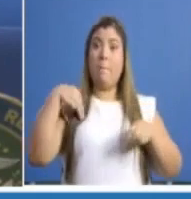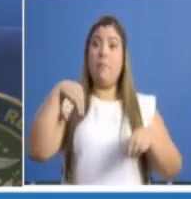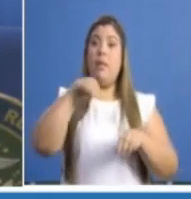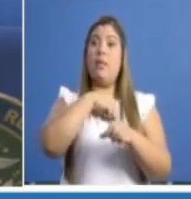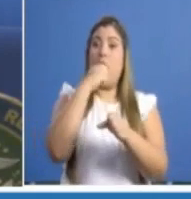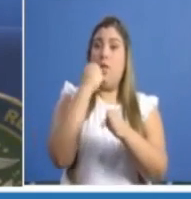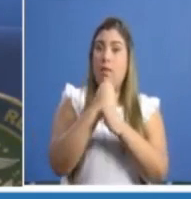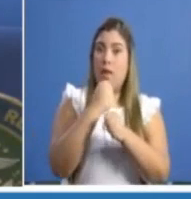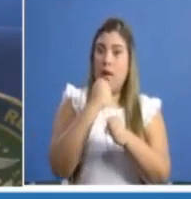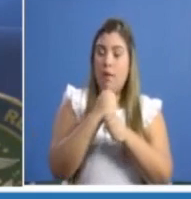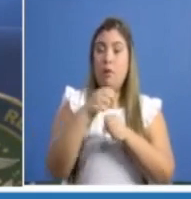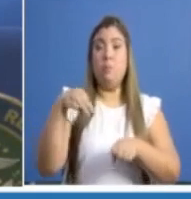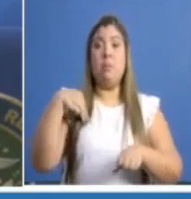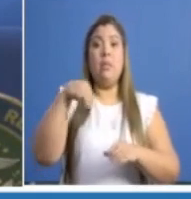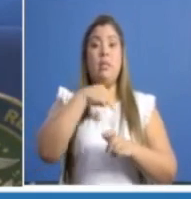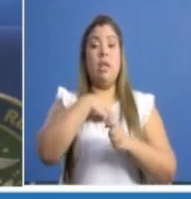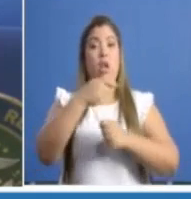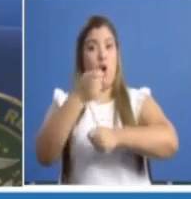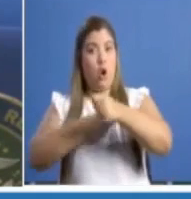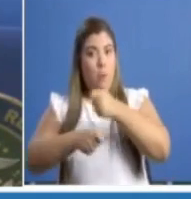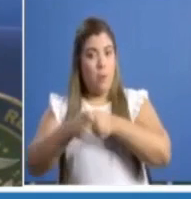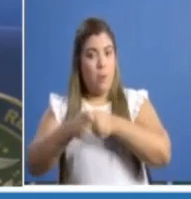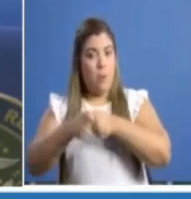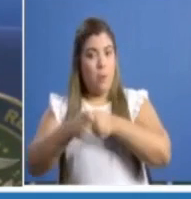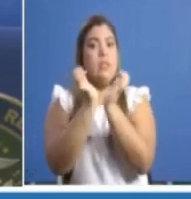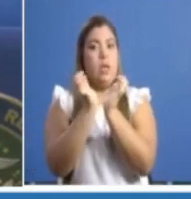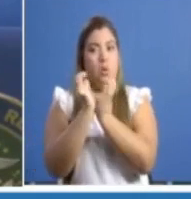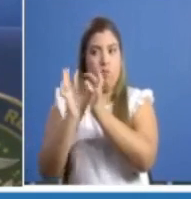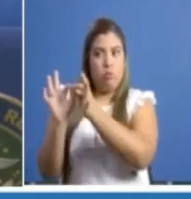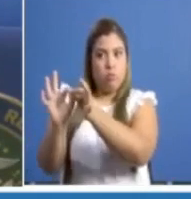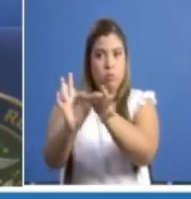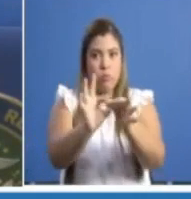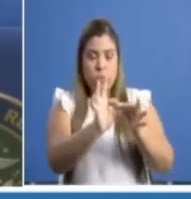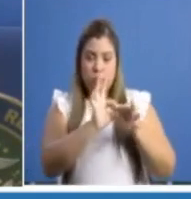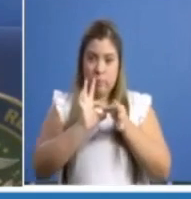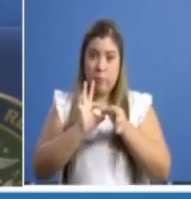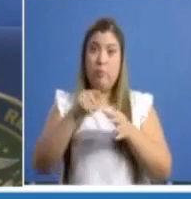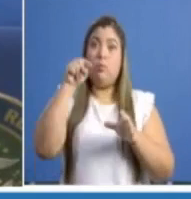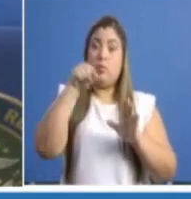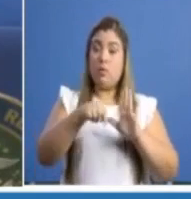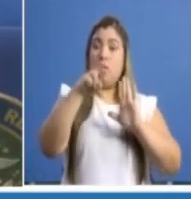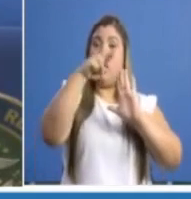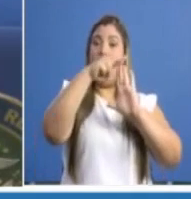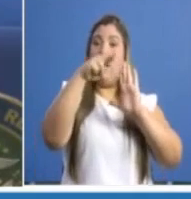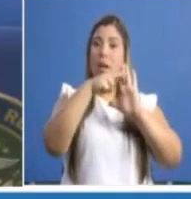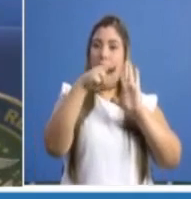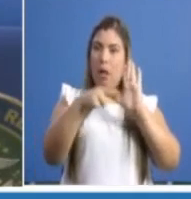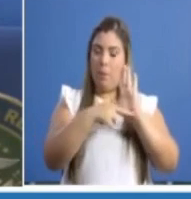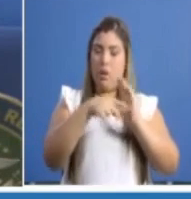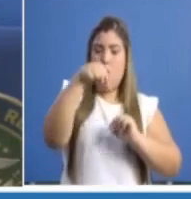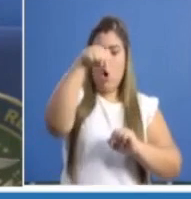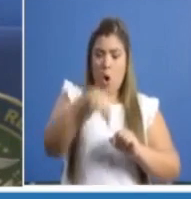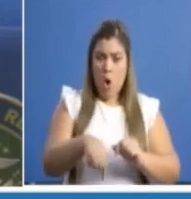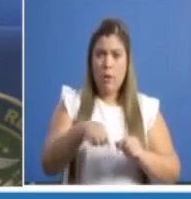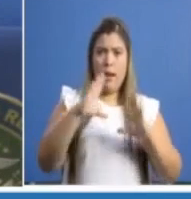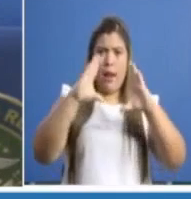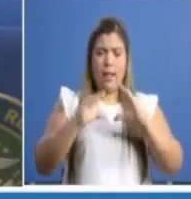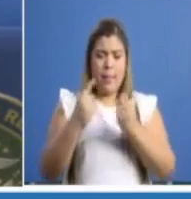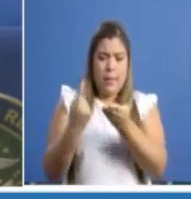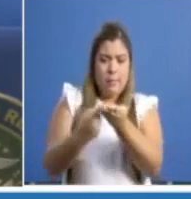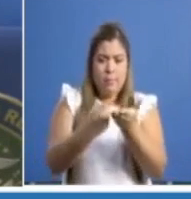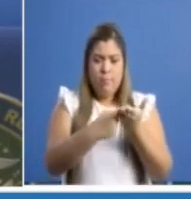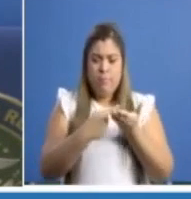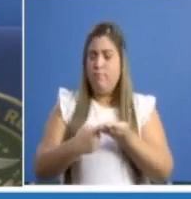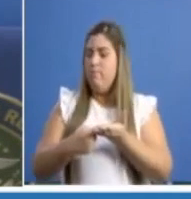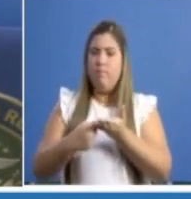de Comercio y la Caja de Seguro Social. Esta serie de medidas se tomaron esta tarde, de